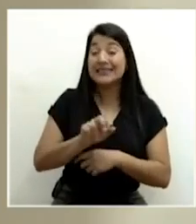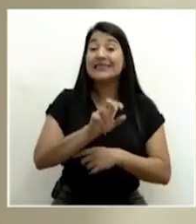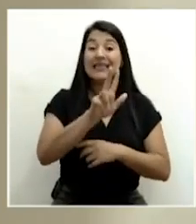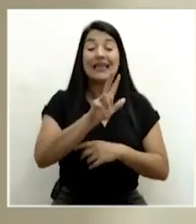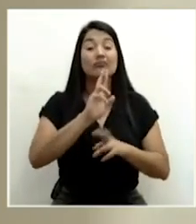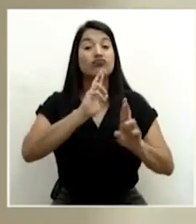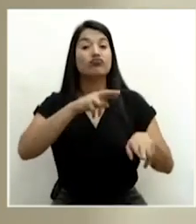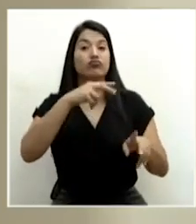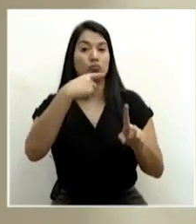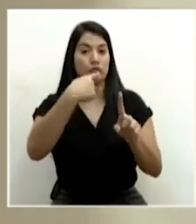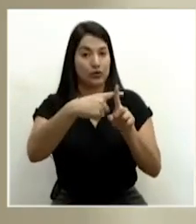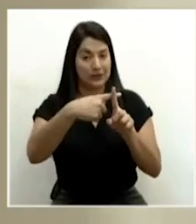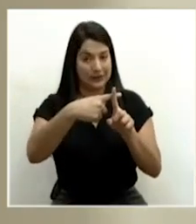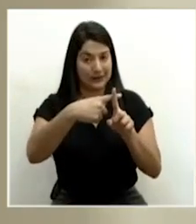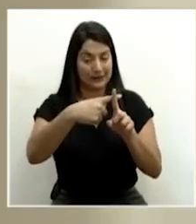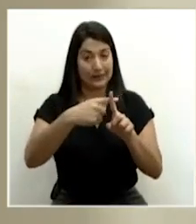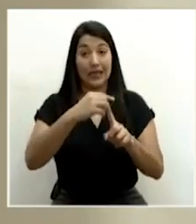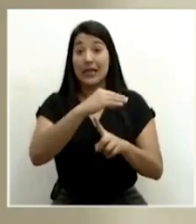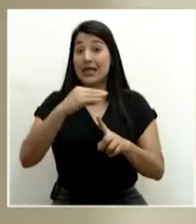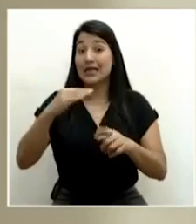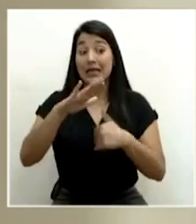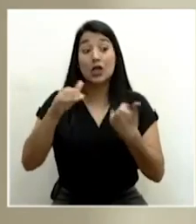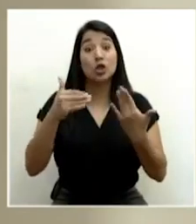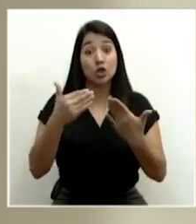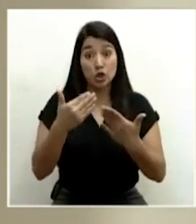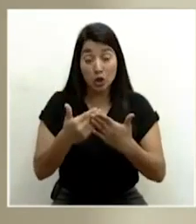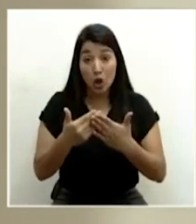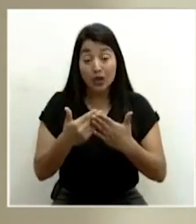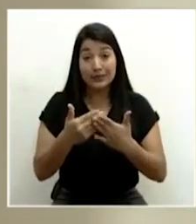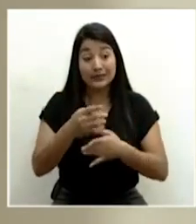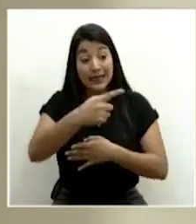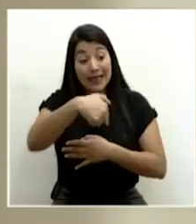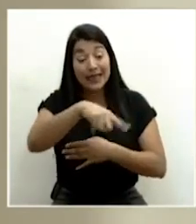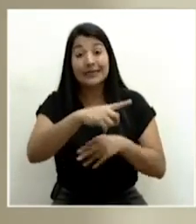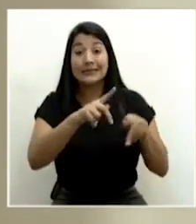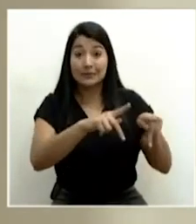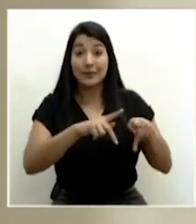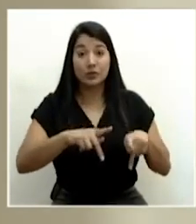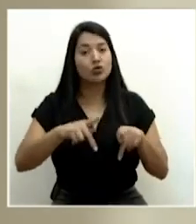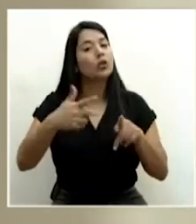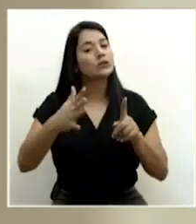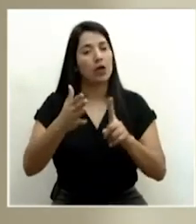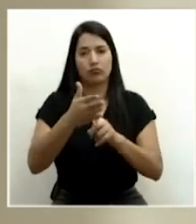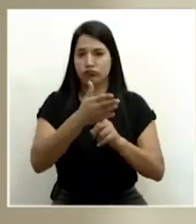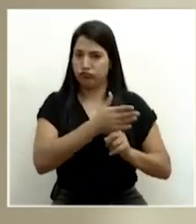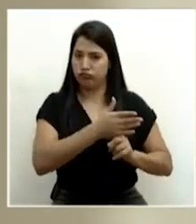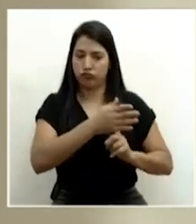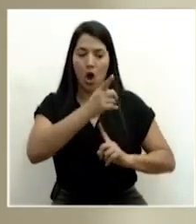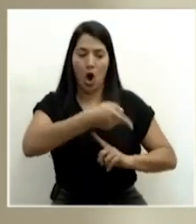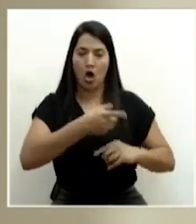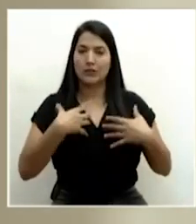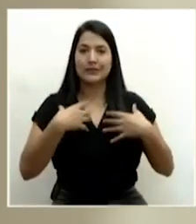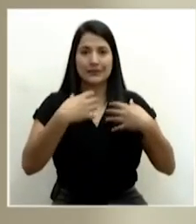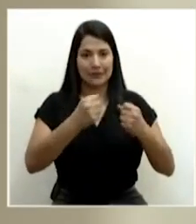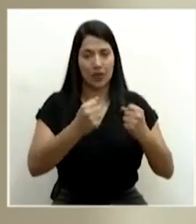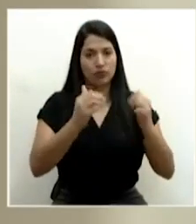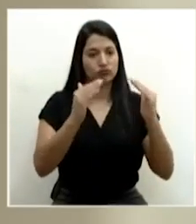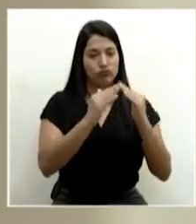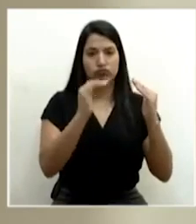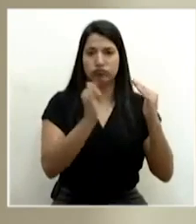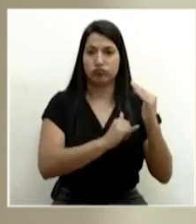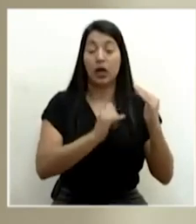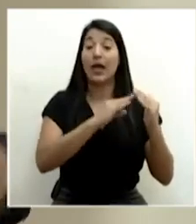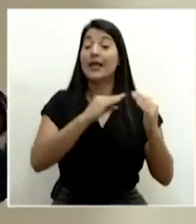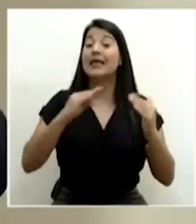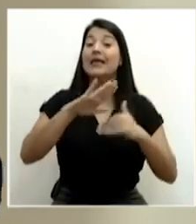positivo. Y todas estas personas han dado, han sido aisladas, se les ha dado orden sanitaria, y